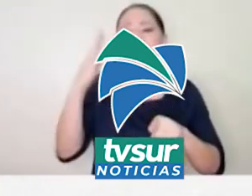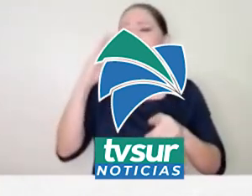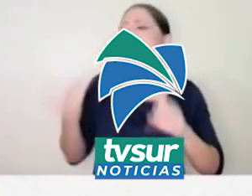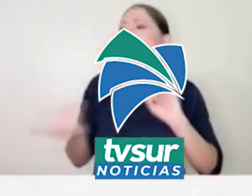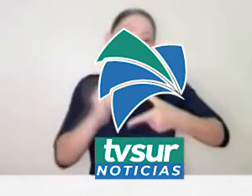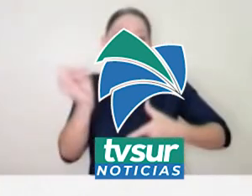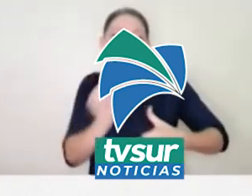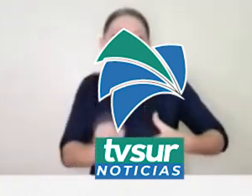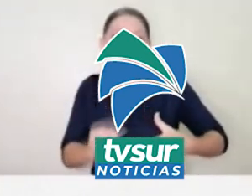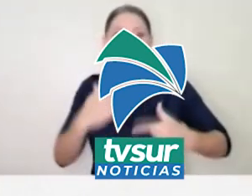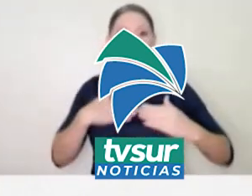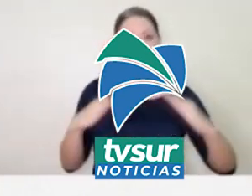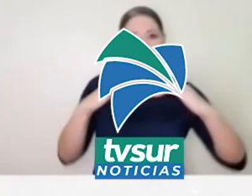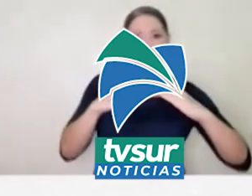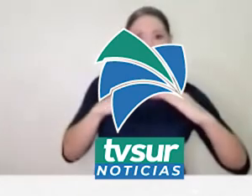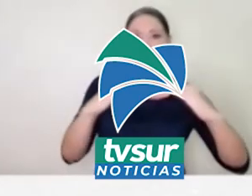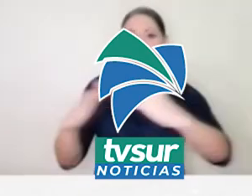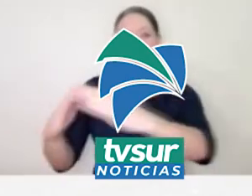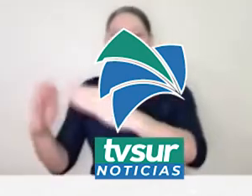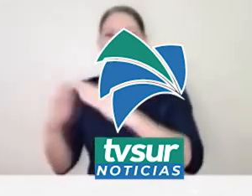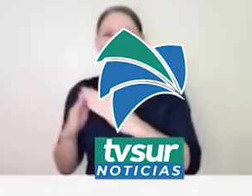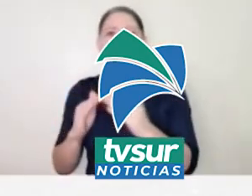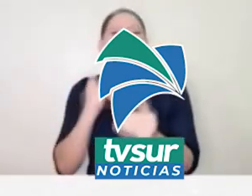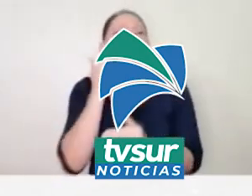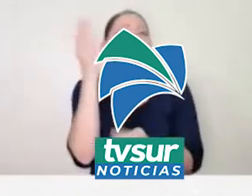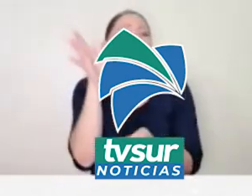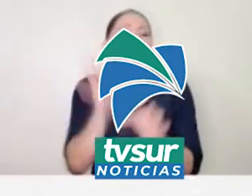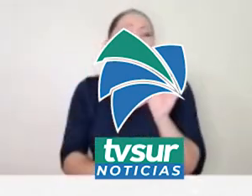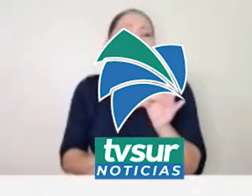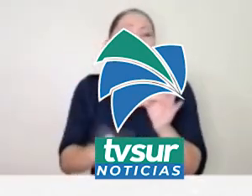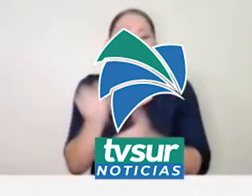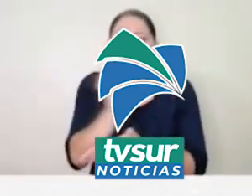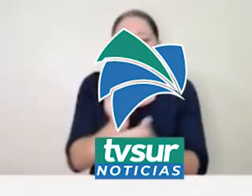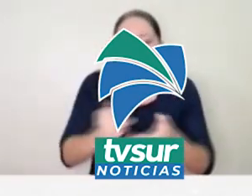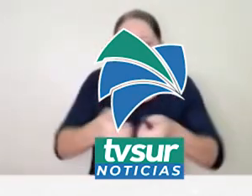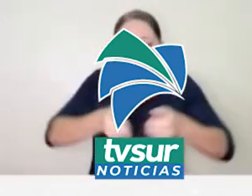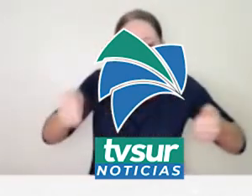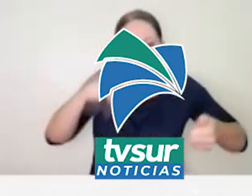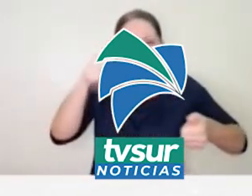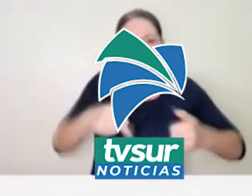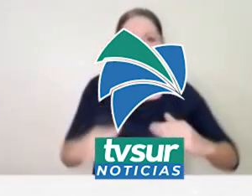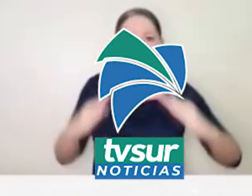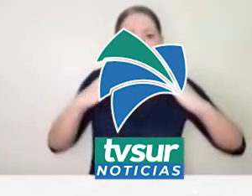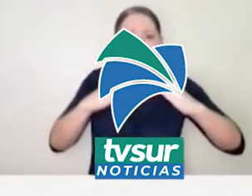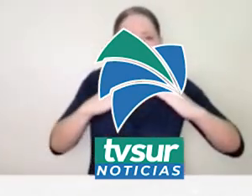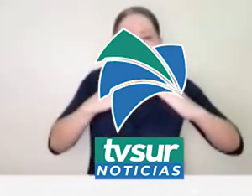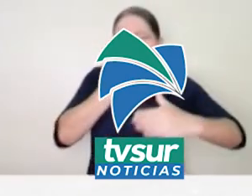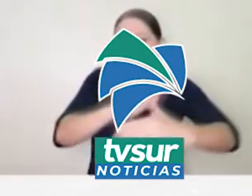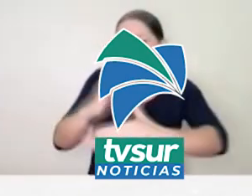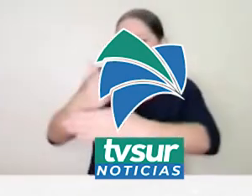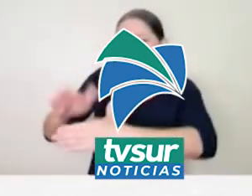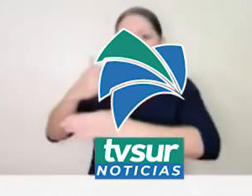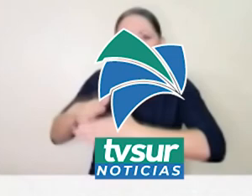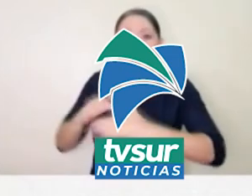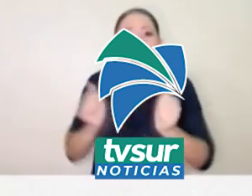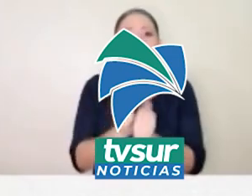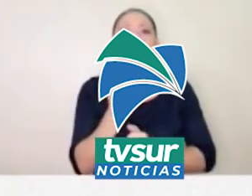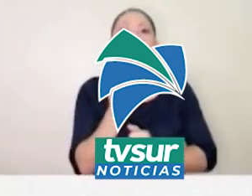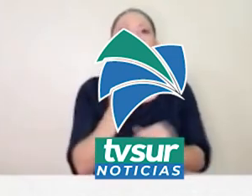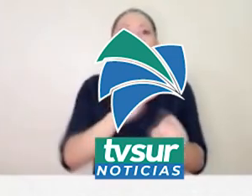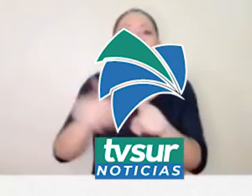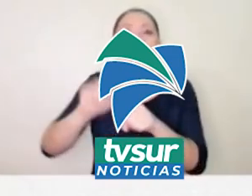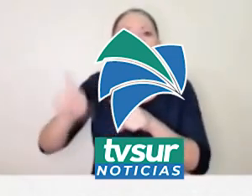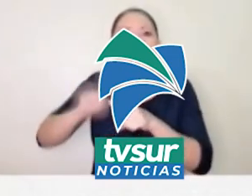puentes en sí mismos no tuvieron daños estructurales perceptibles. En Palmar Norte, las construcciones en bloque integral tuvieron un